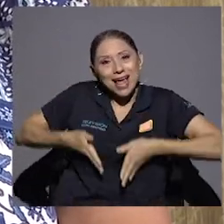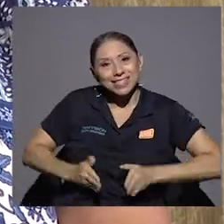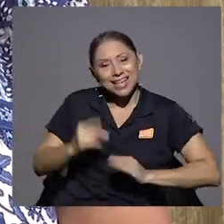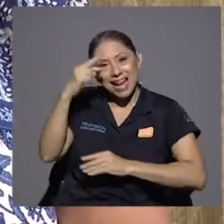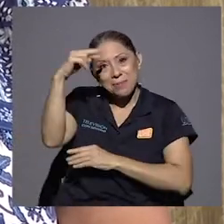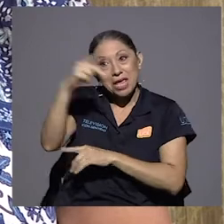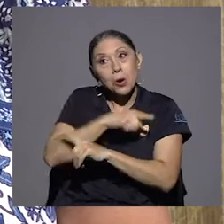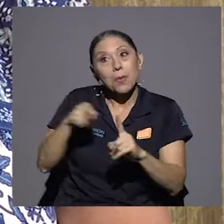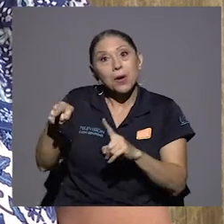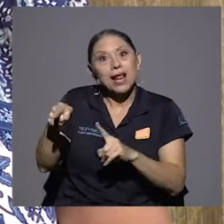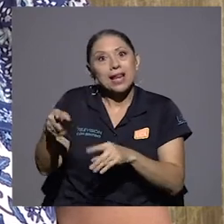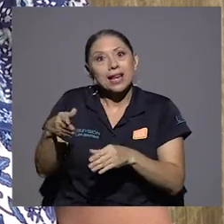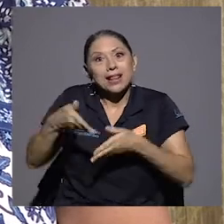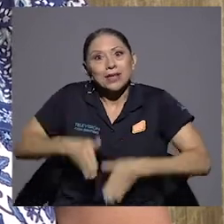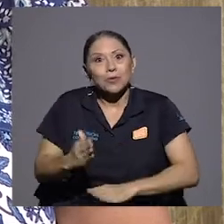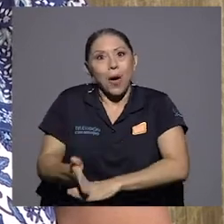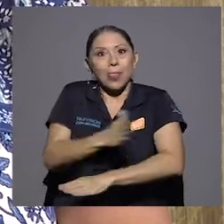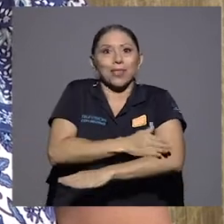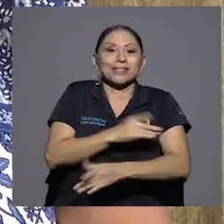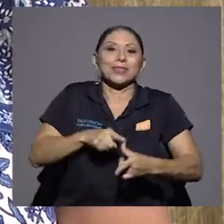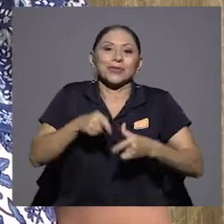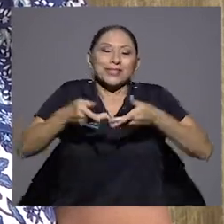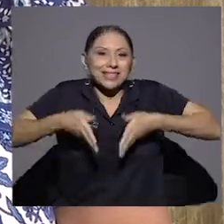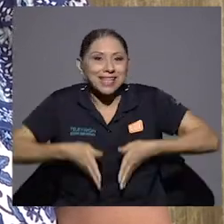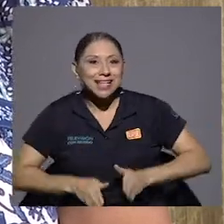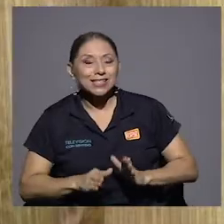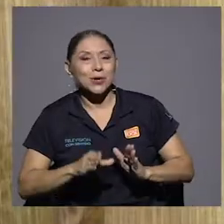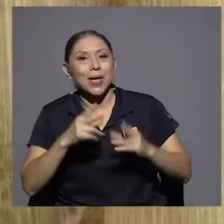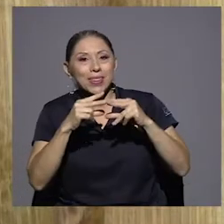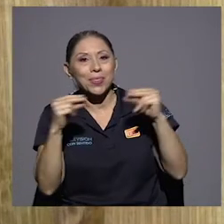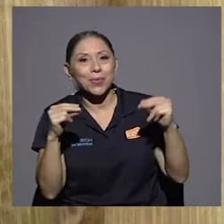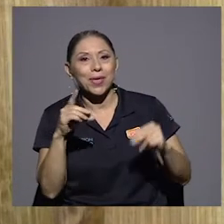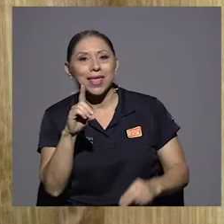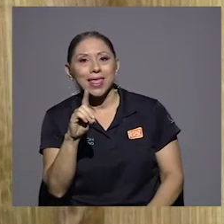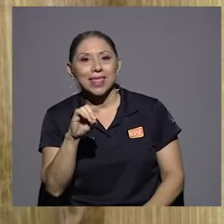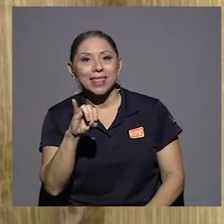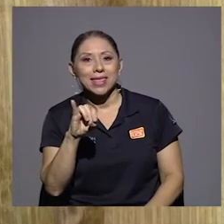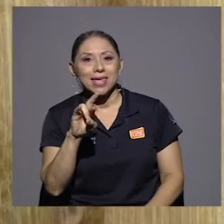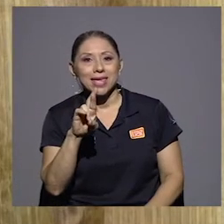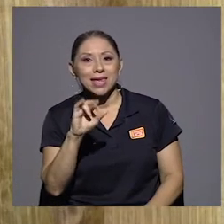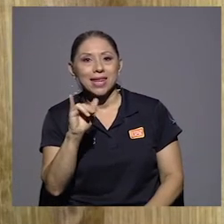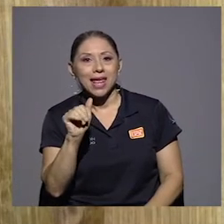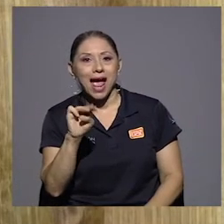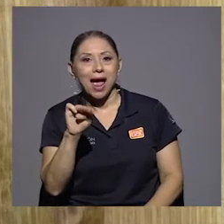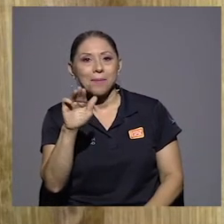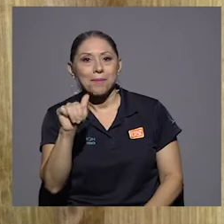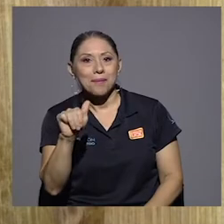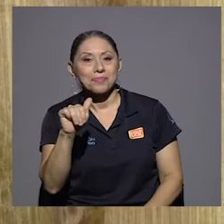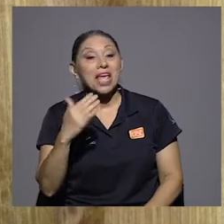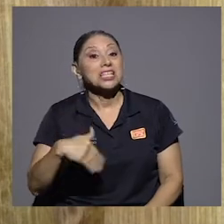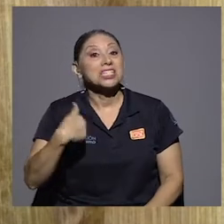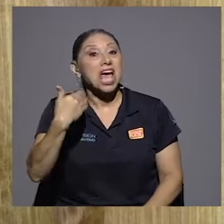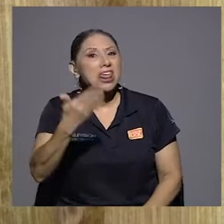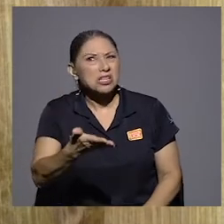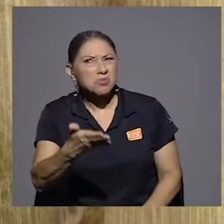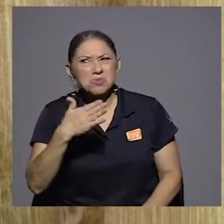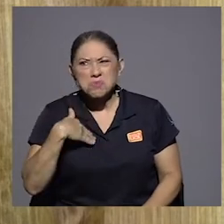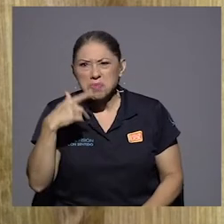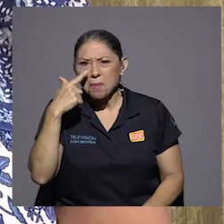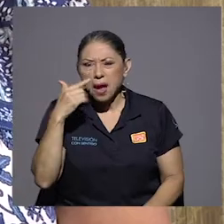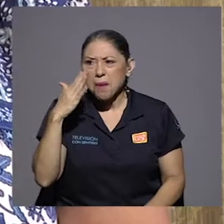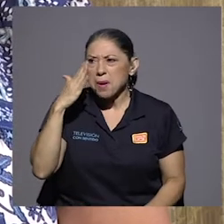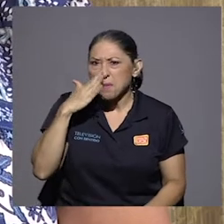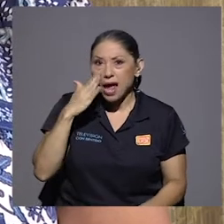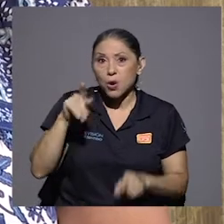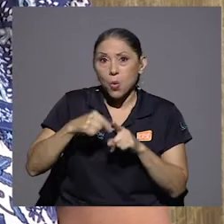Y entonces nació en Costa Rica. Nació, perdón, en Diriamba. En Diriamba, Ya después, ellos se fueron con mi hermano como de nueve meses, más o